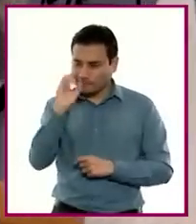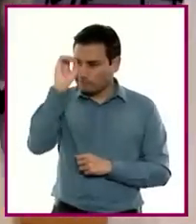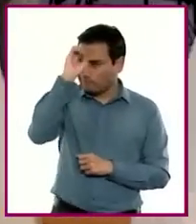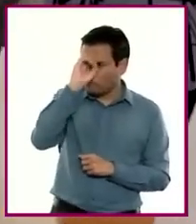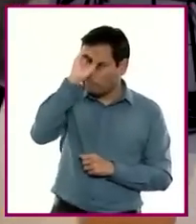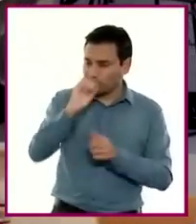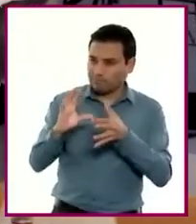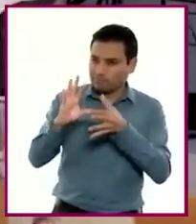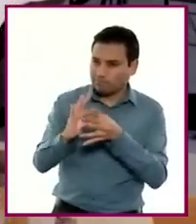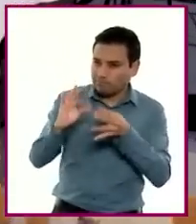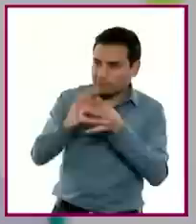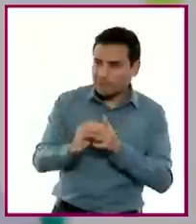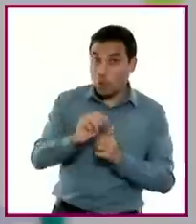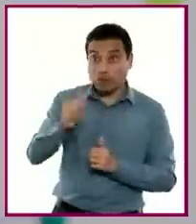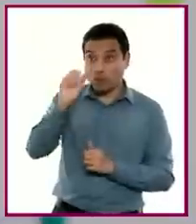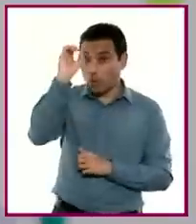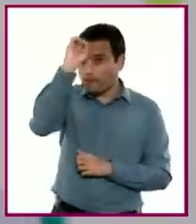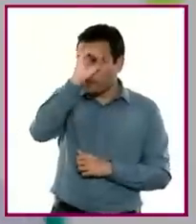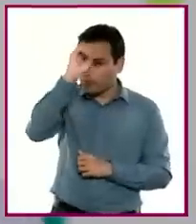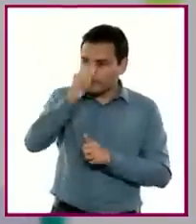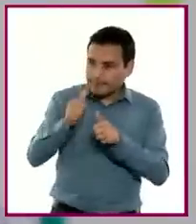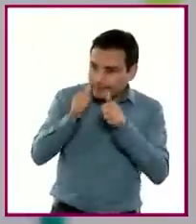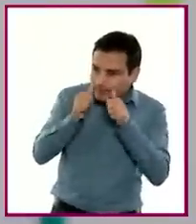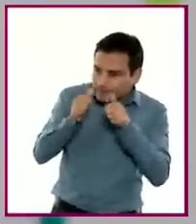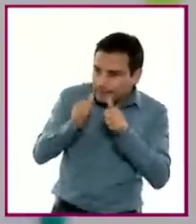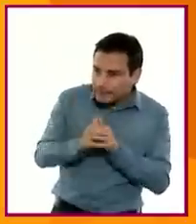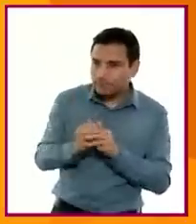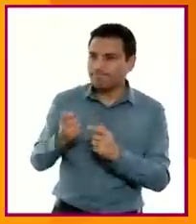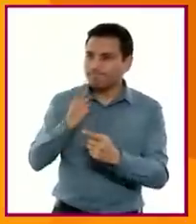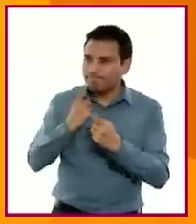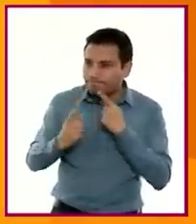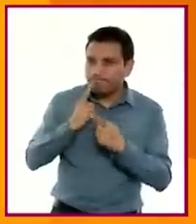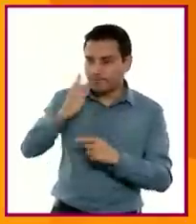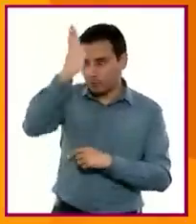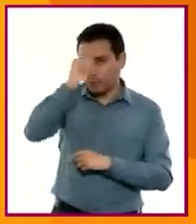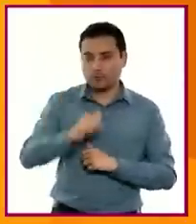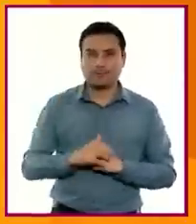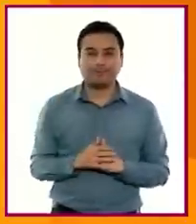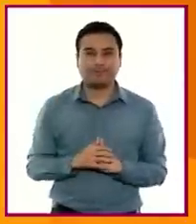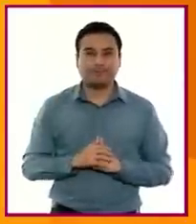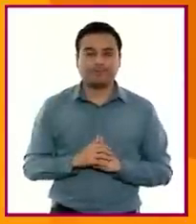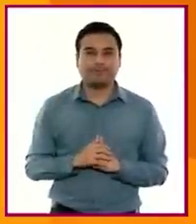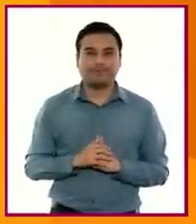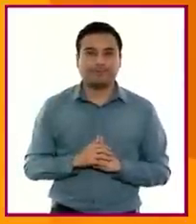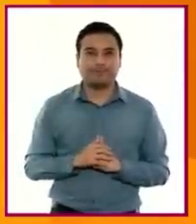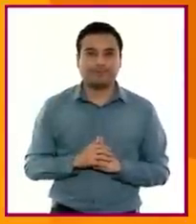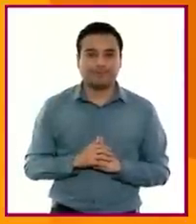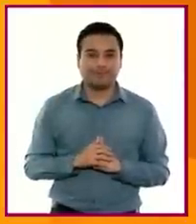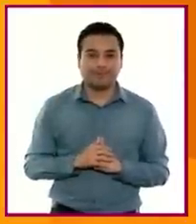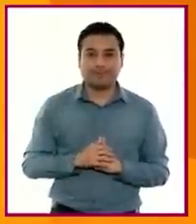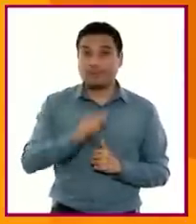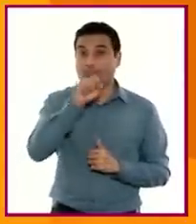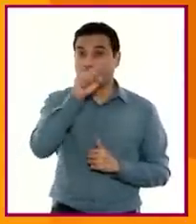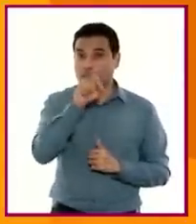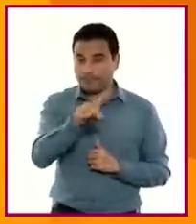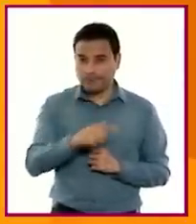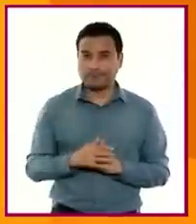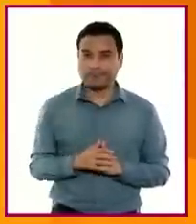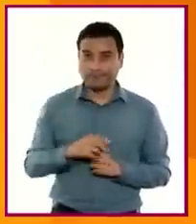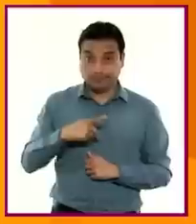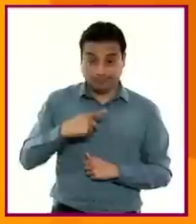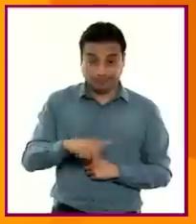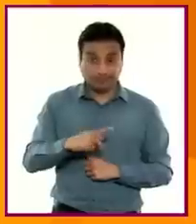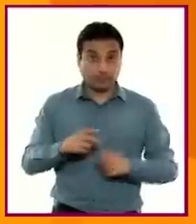diferencias ante las opiniones de otros y tomen acuerdos. Valoren positivamente tanto las lenguas propias de su